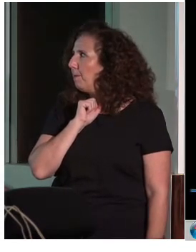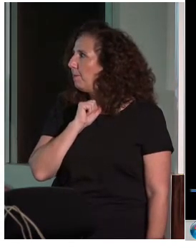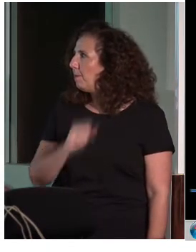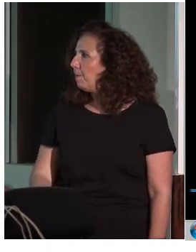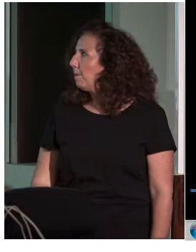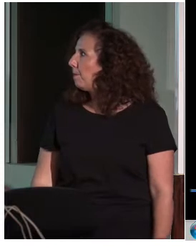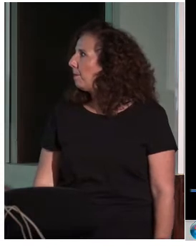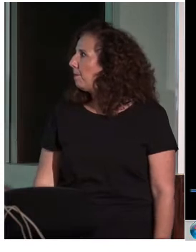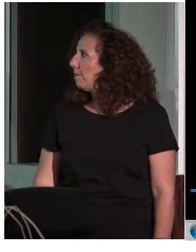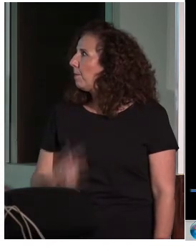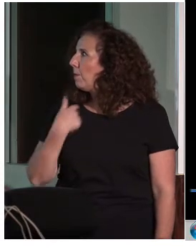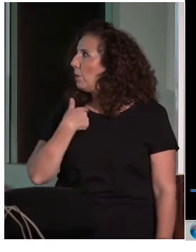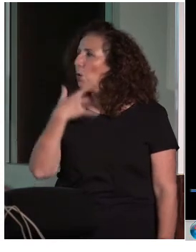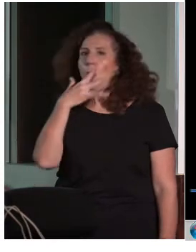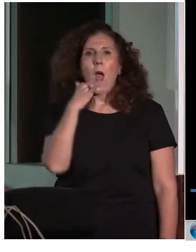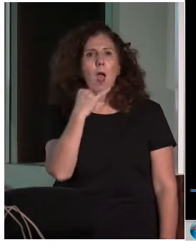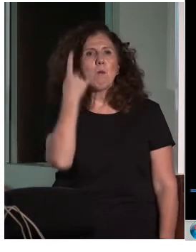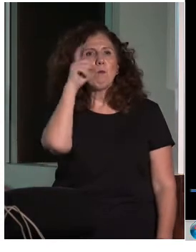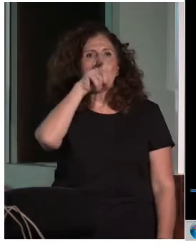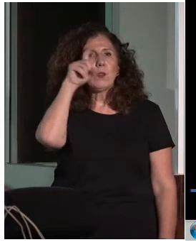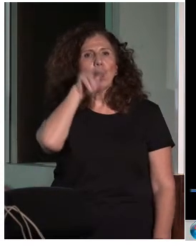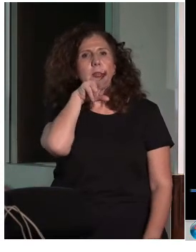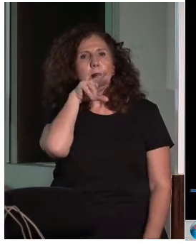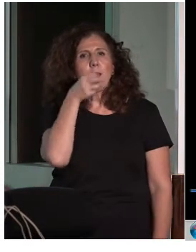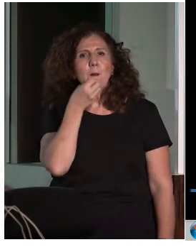Tengo profesores que hablan bien,